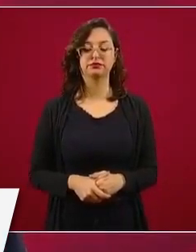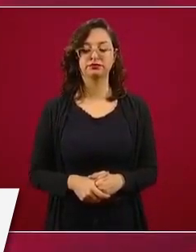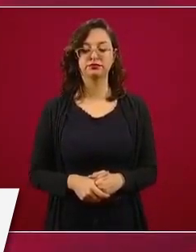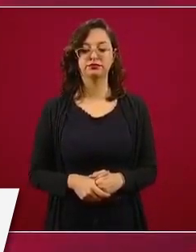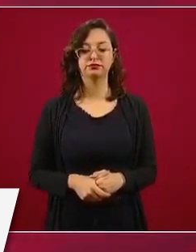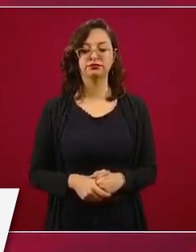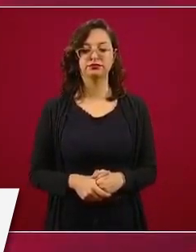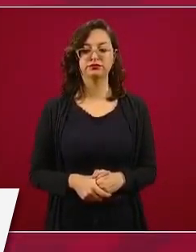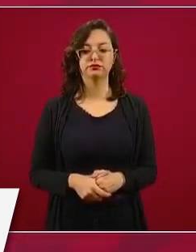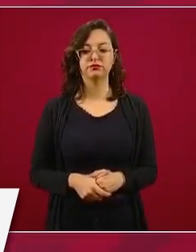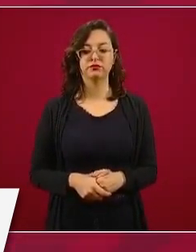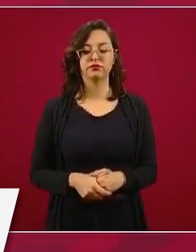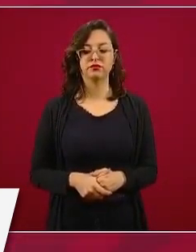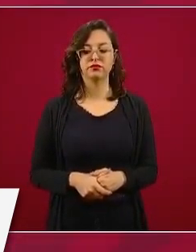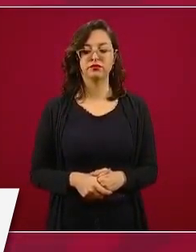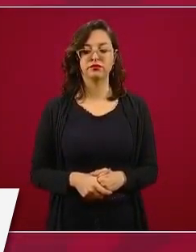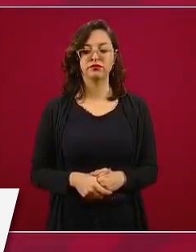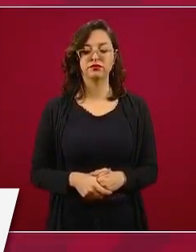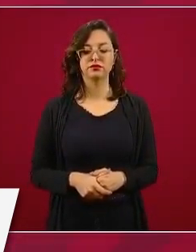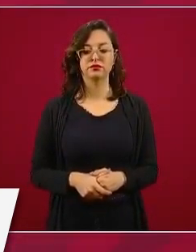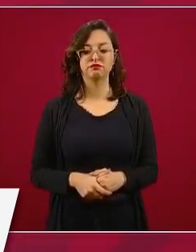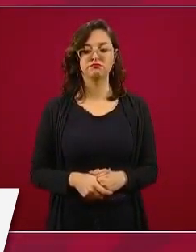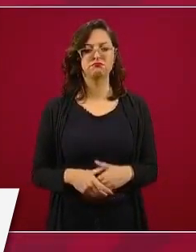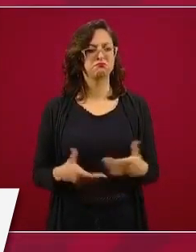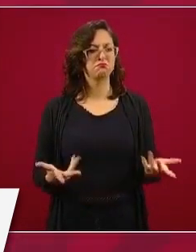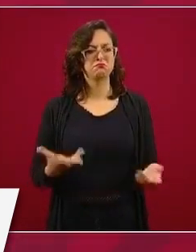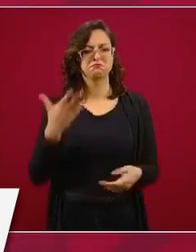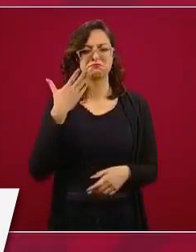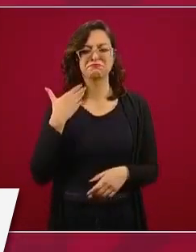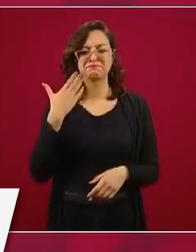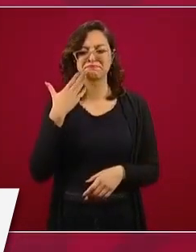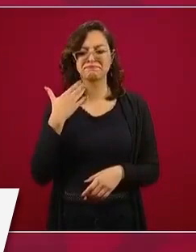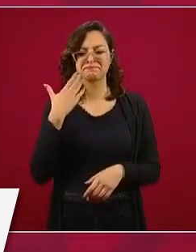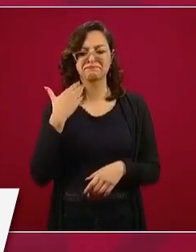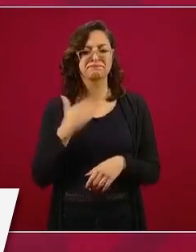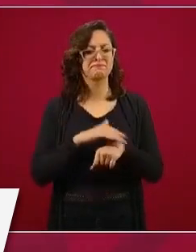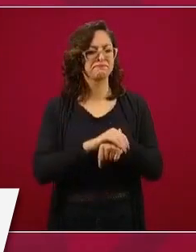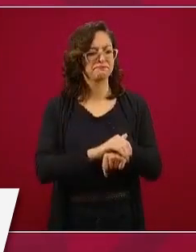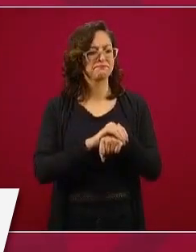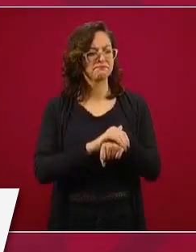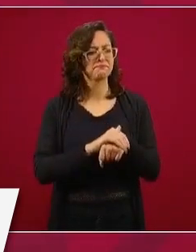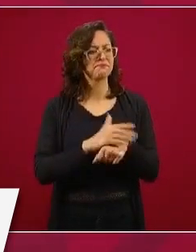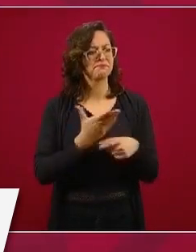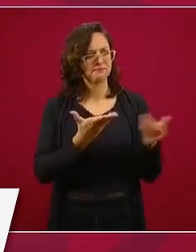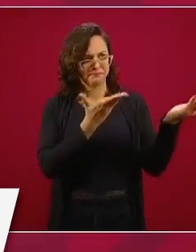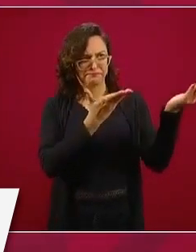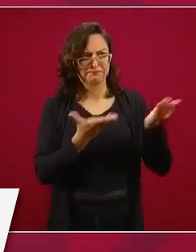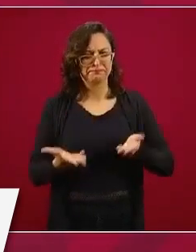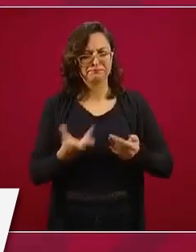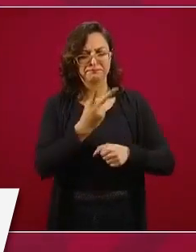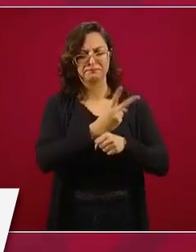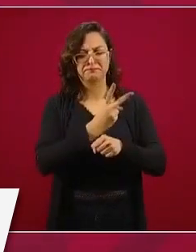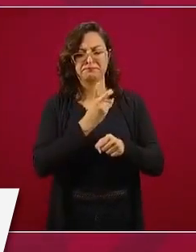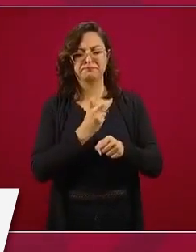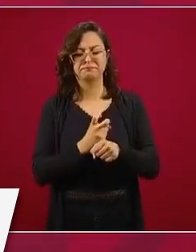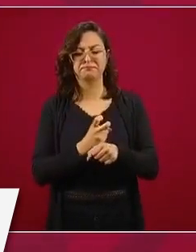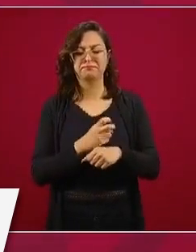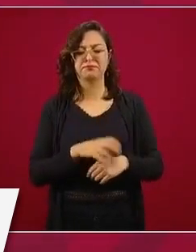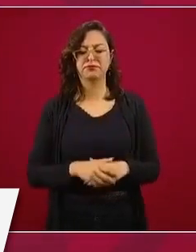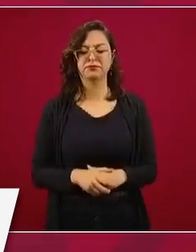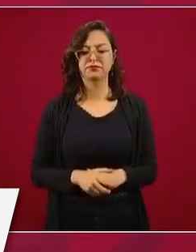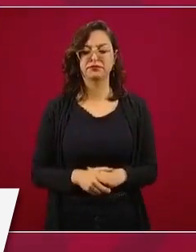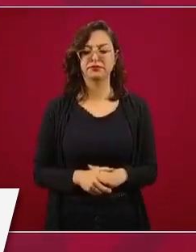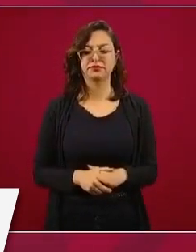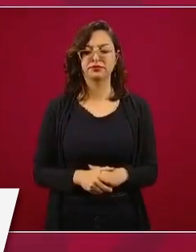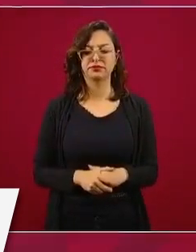de amistad de parte nuestra. Sin